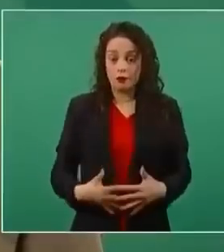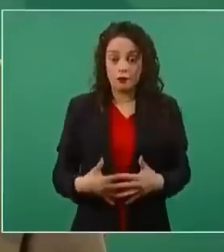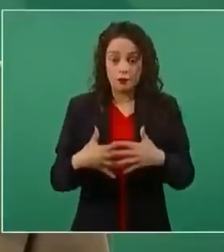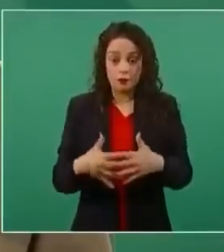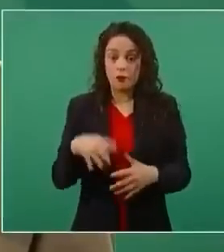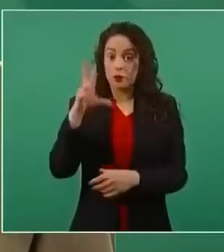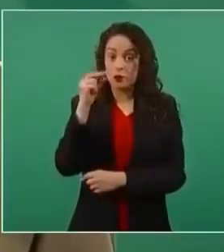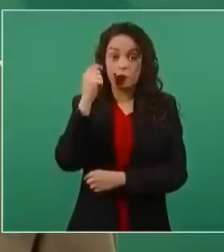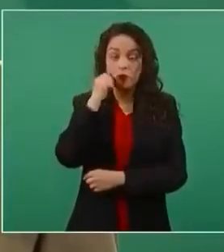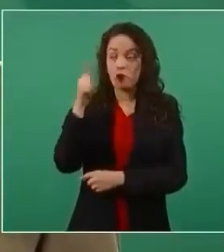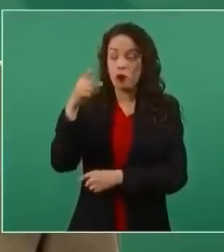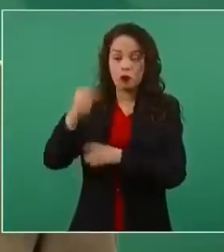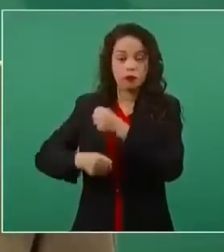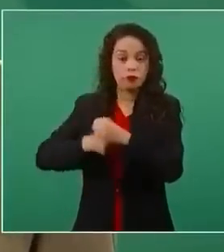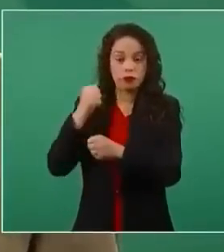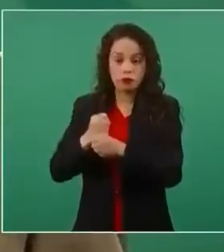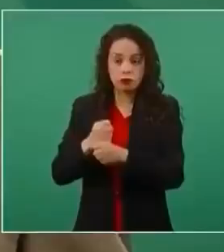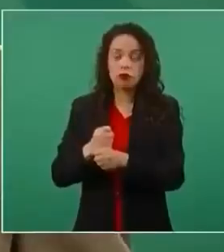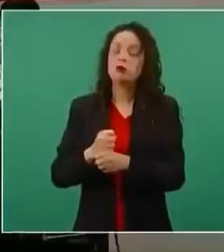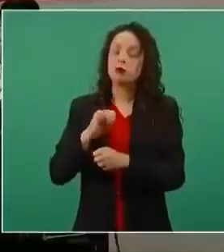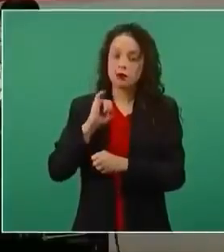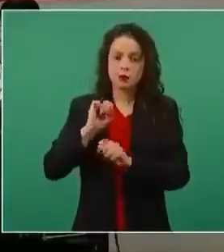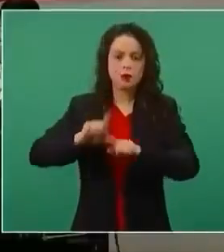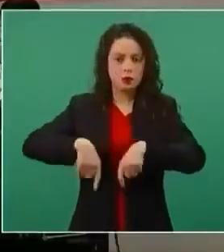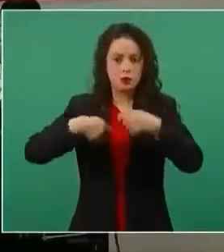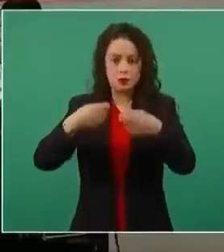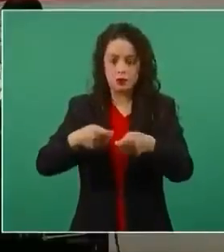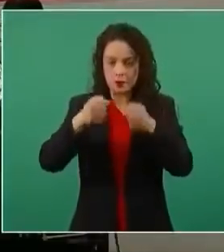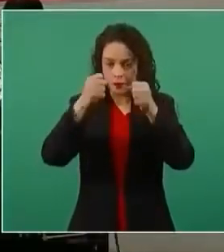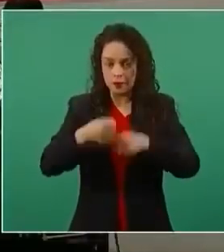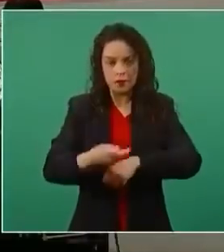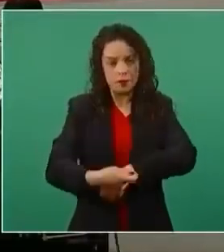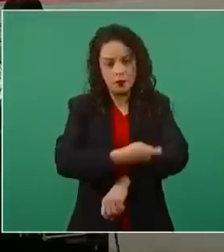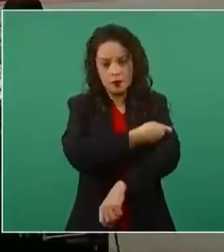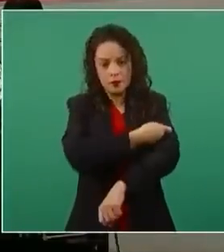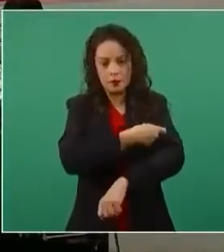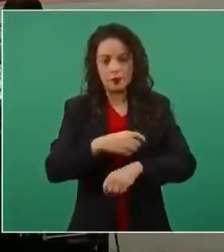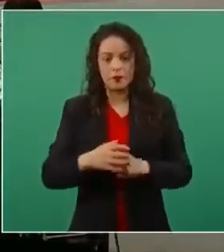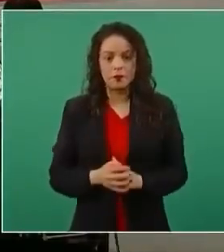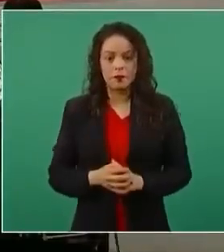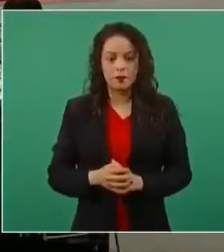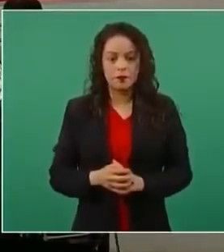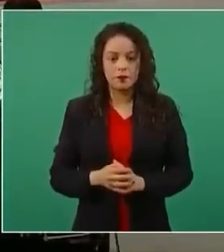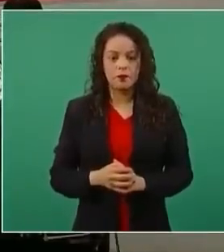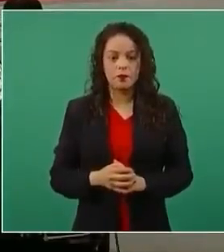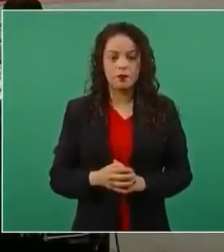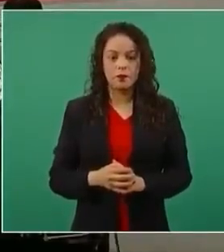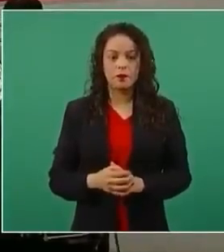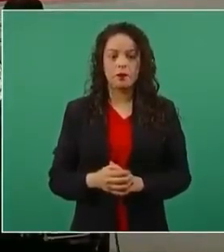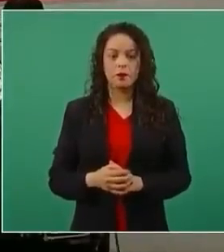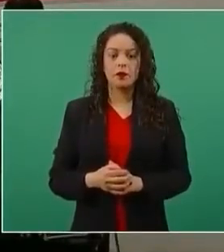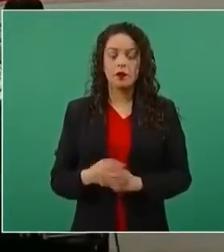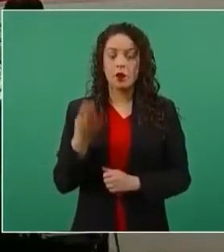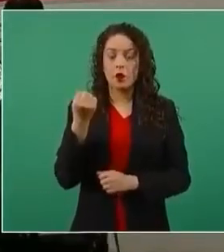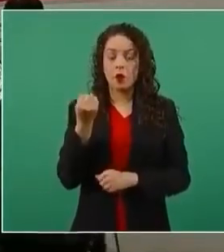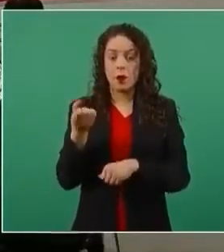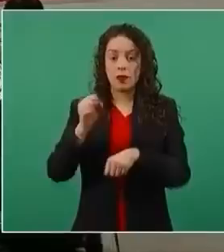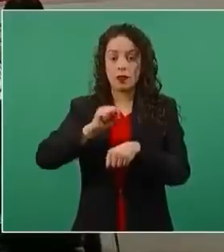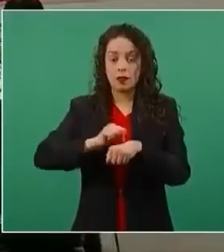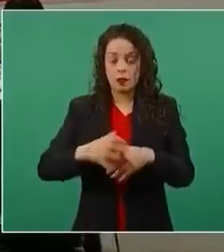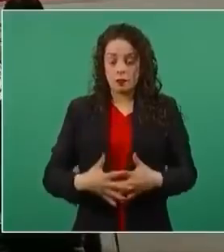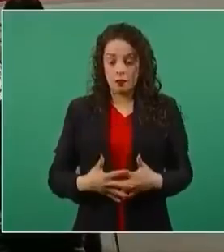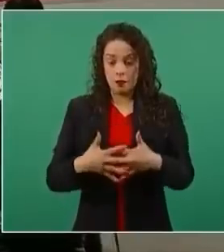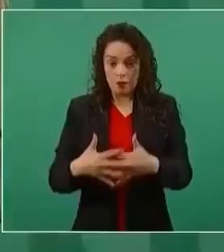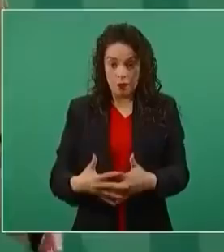de su edad, serán candidatas a recibir la vacunación posterior a la novena semana del embarazo. De la semana